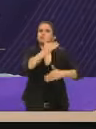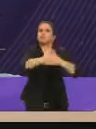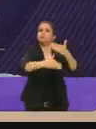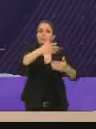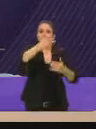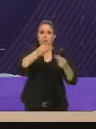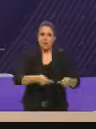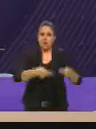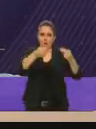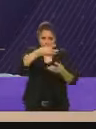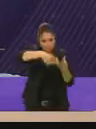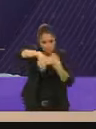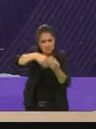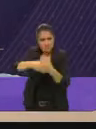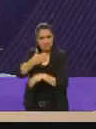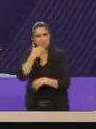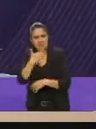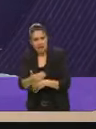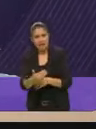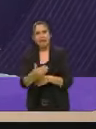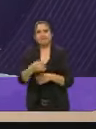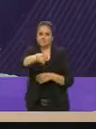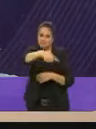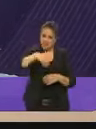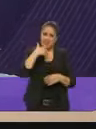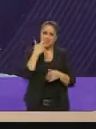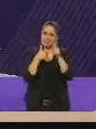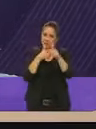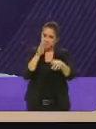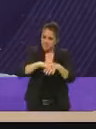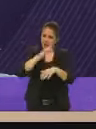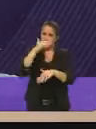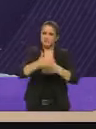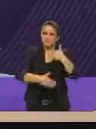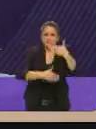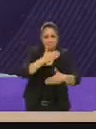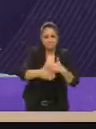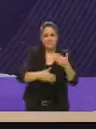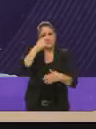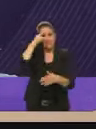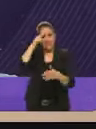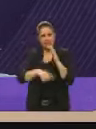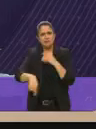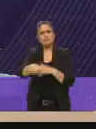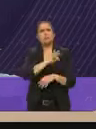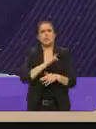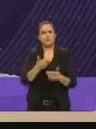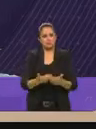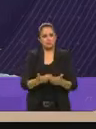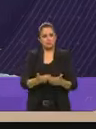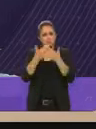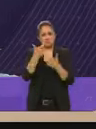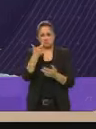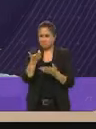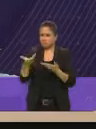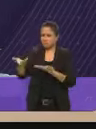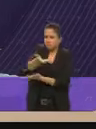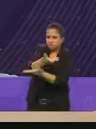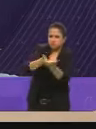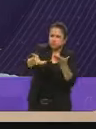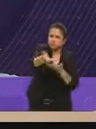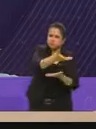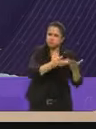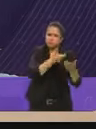han avanzado y queremos que sigan avanzando más creemos en la prosperidad compartida queremos